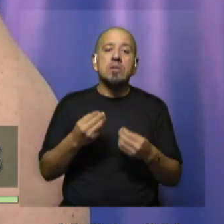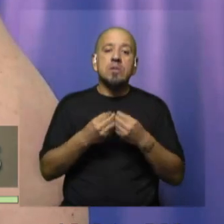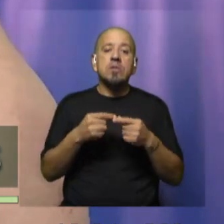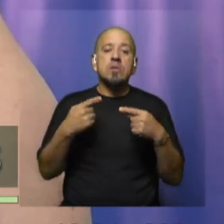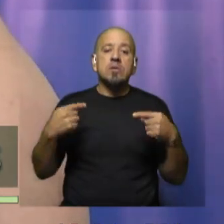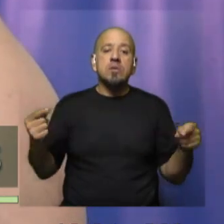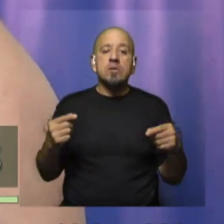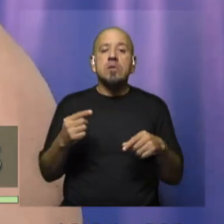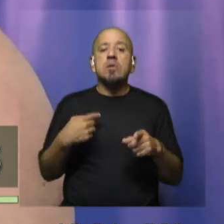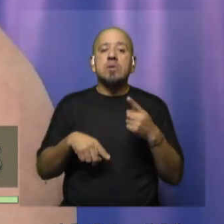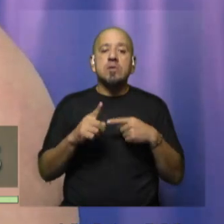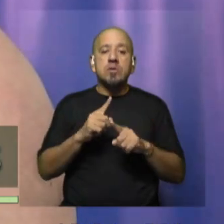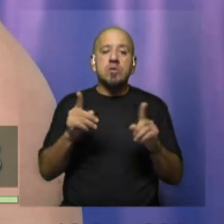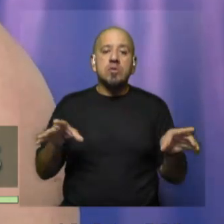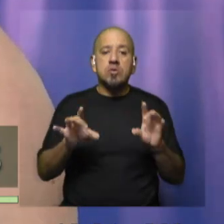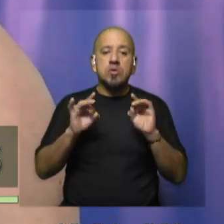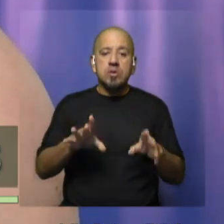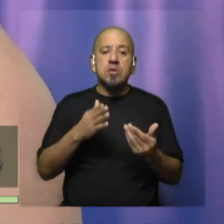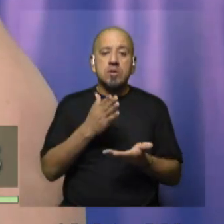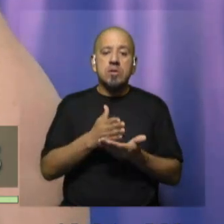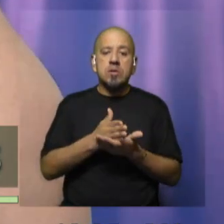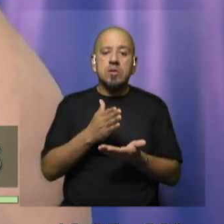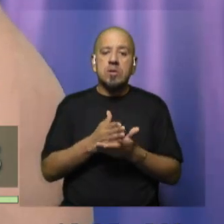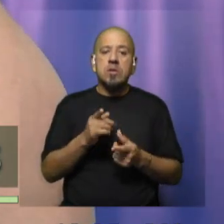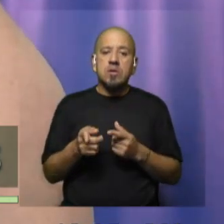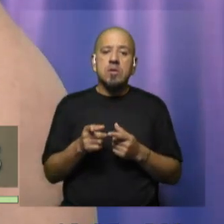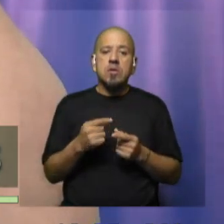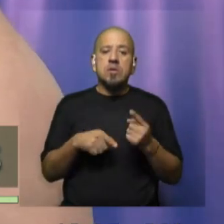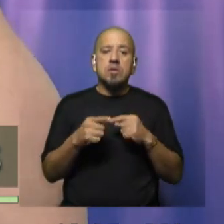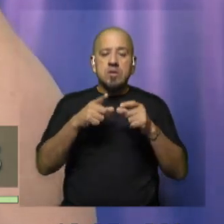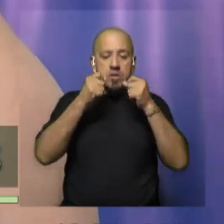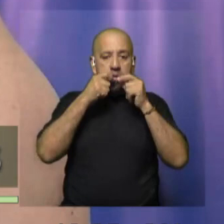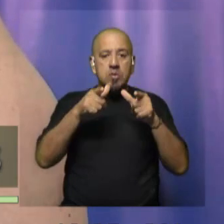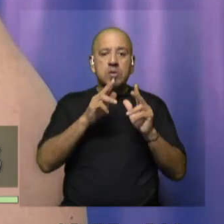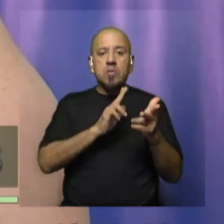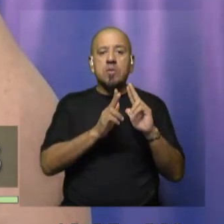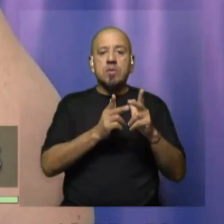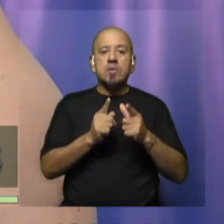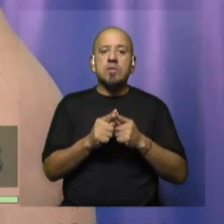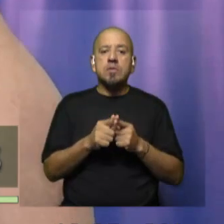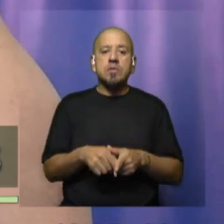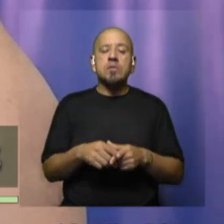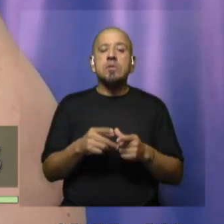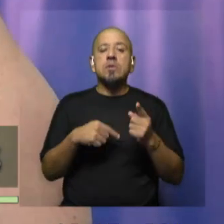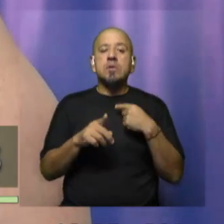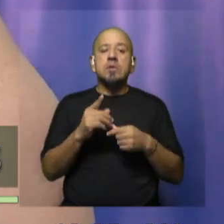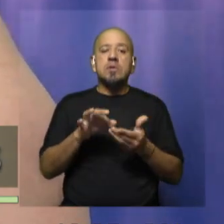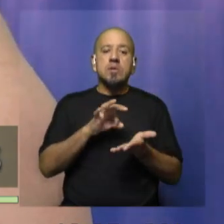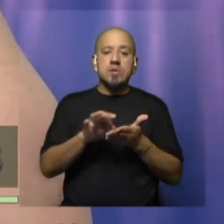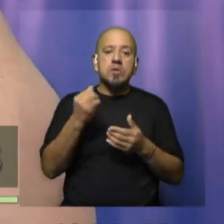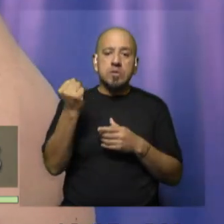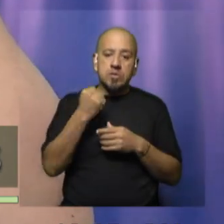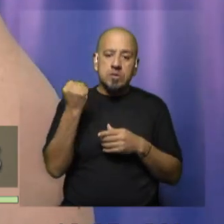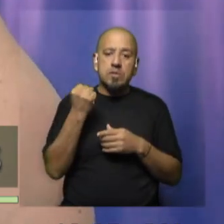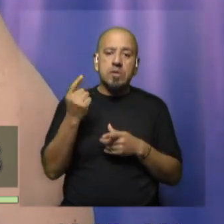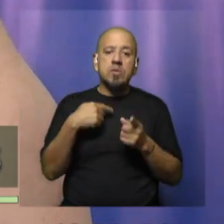buenas prácticas que no solamente el derecho a acceder a su lengua, sino de las buenas prácticas y la atención, que son fundamentales.